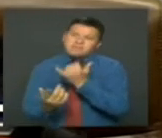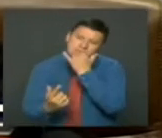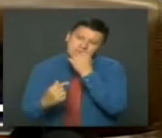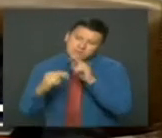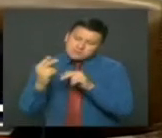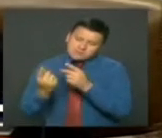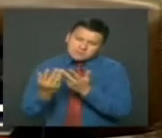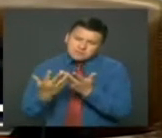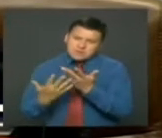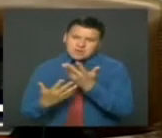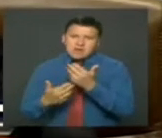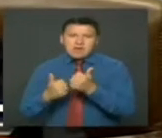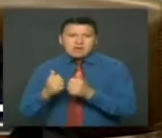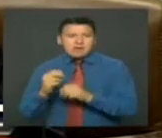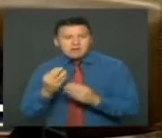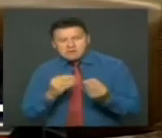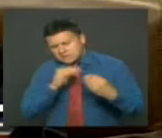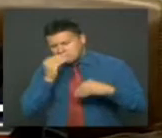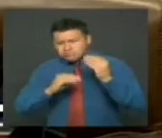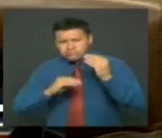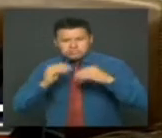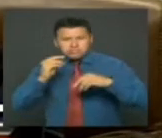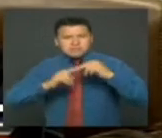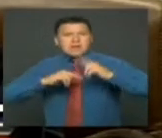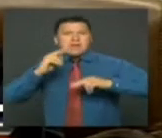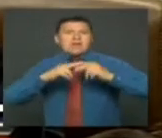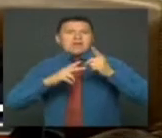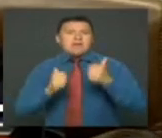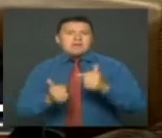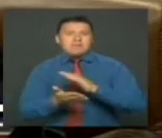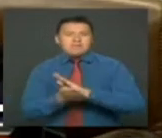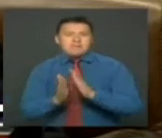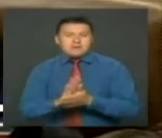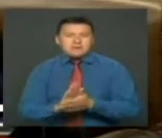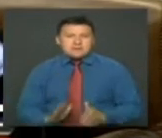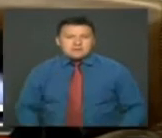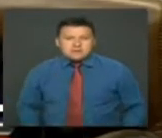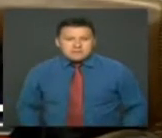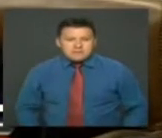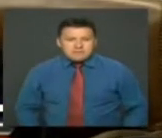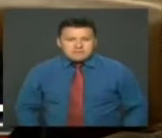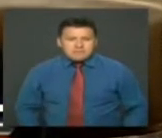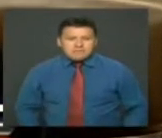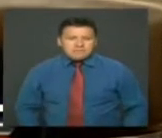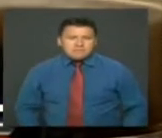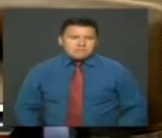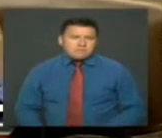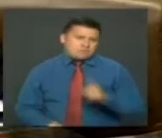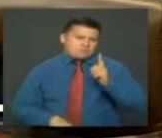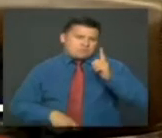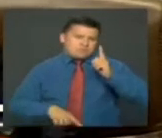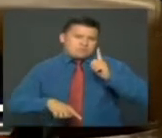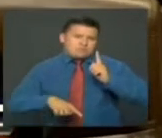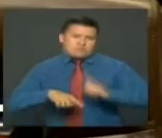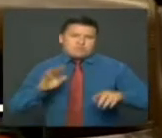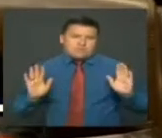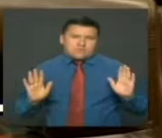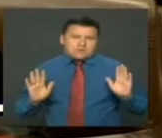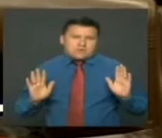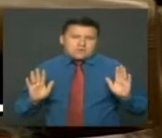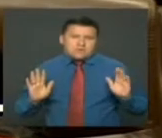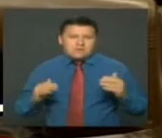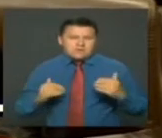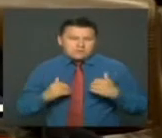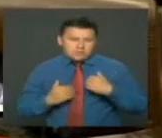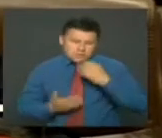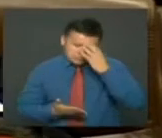la necesaria verdad para la construcción de una Colombia en paz. Yo no puedo aceptar entonces, bajo ningún punto de vista,